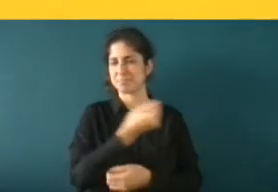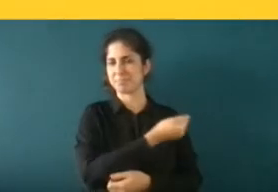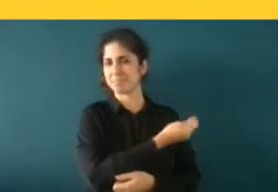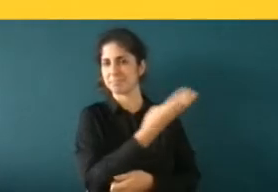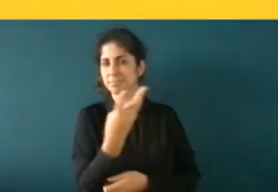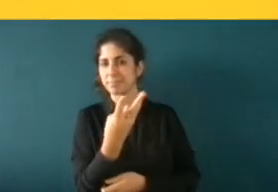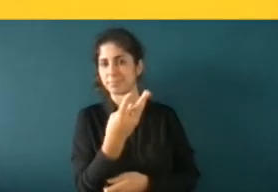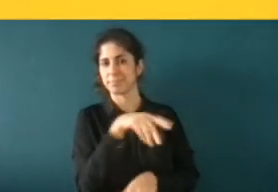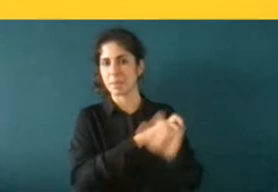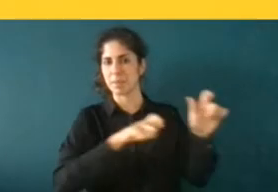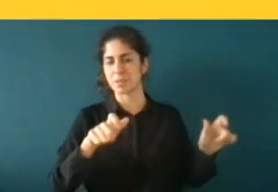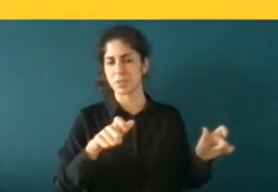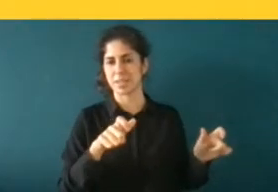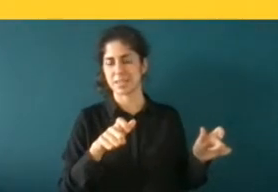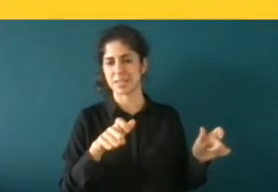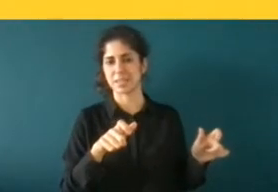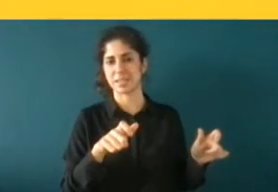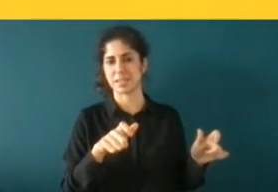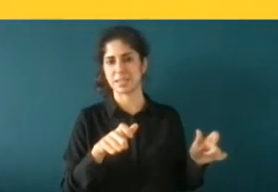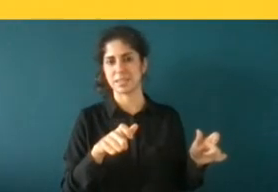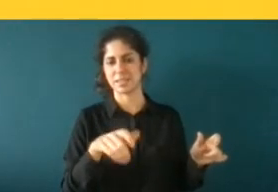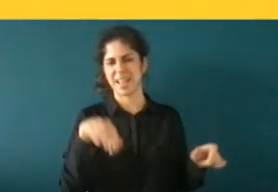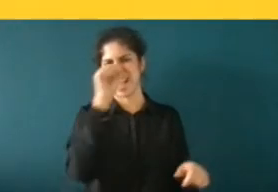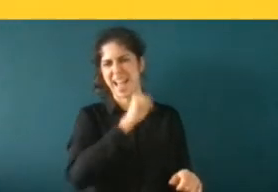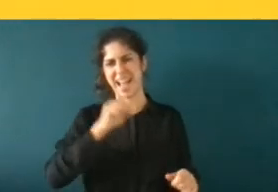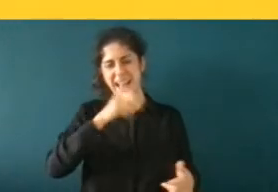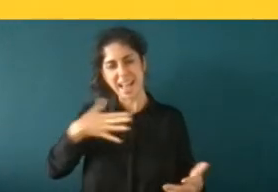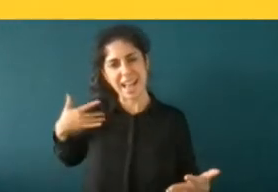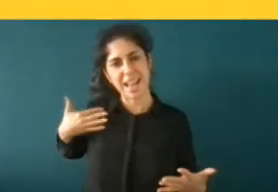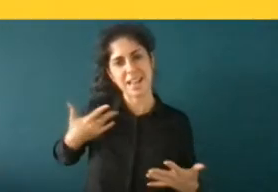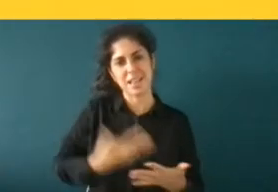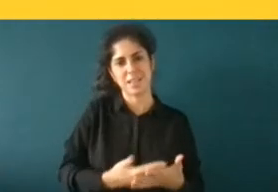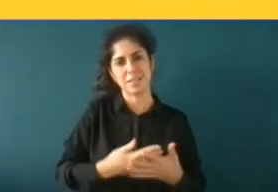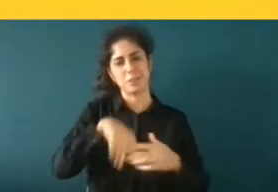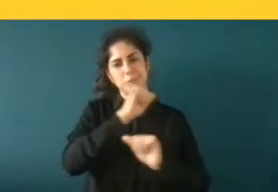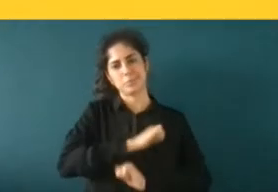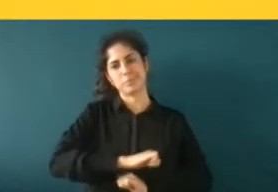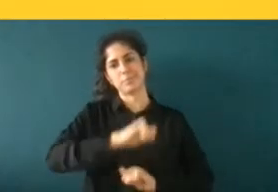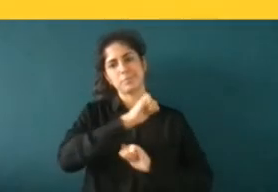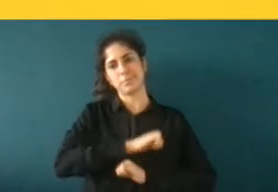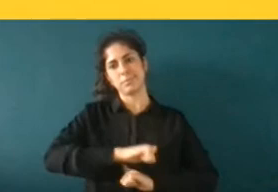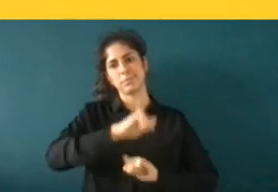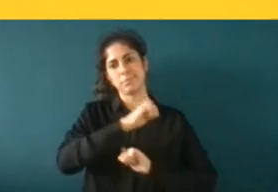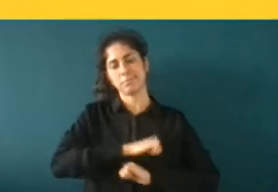hay personas que llevan años y años esperando que se resuelva su procedimiento y que no se resuelve